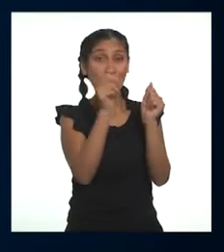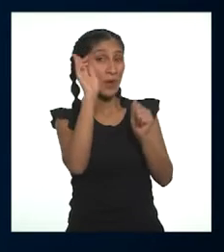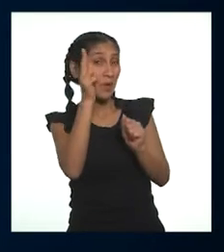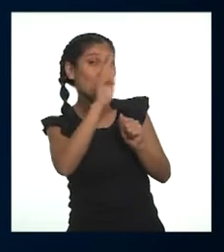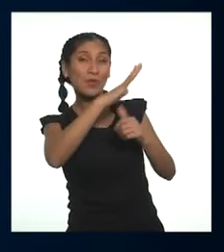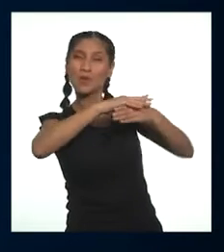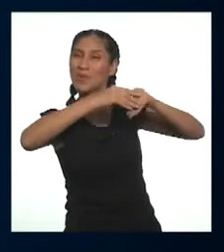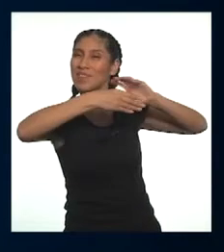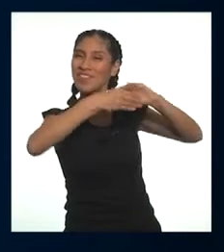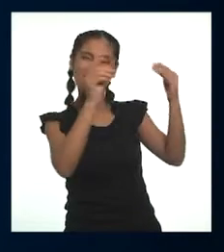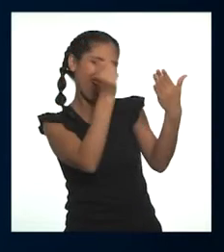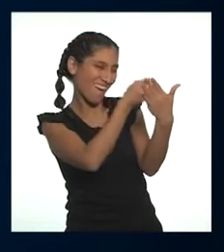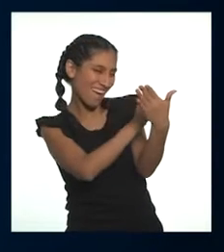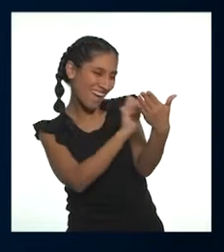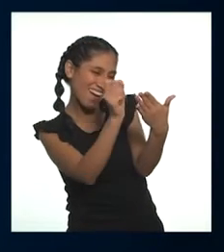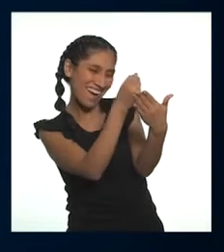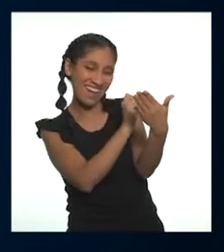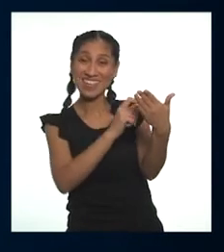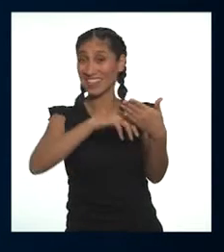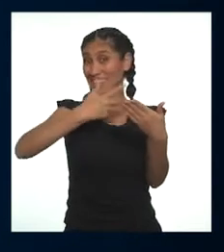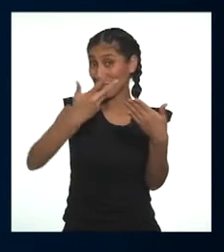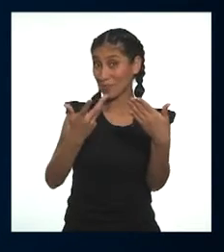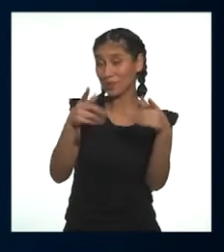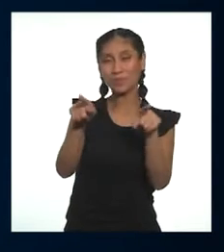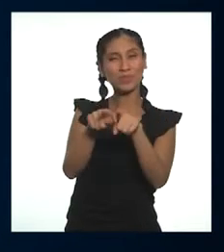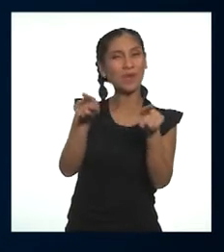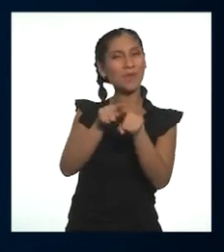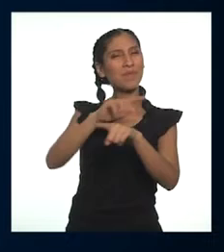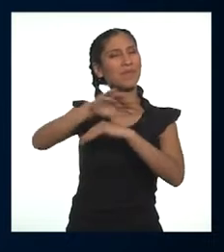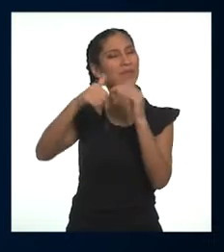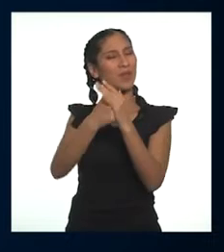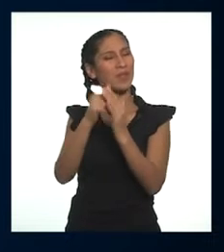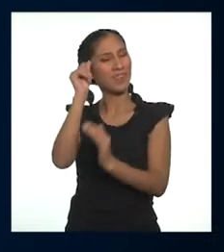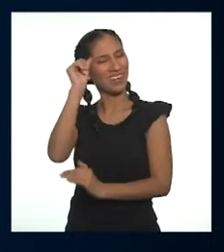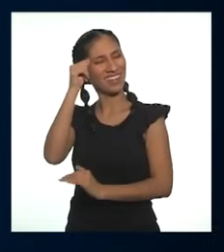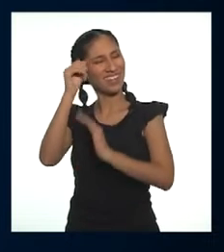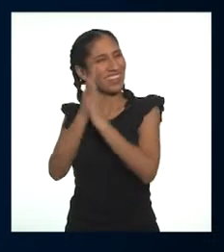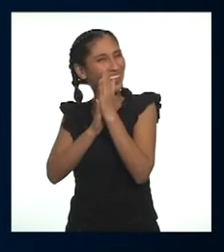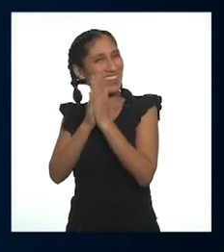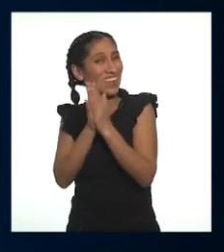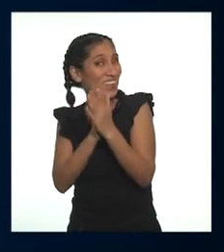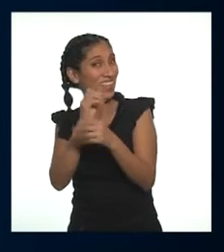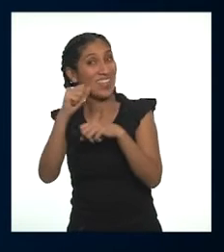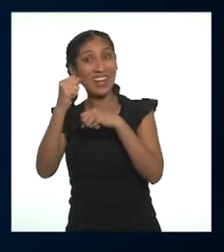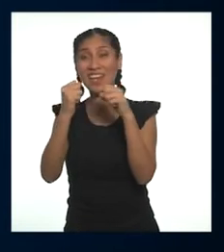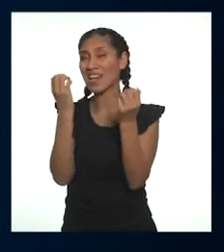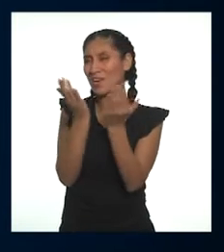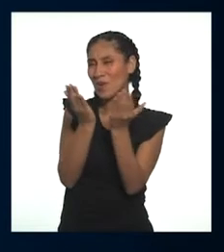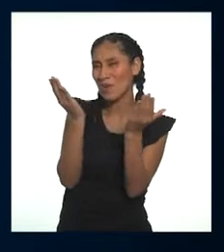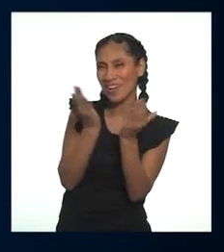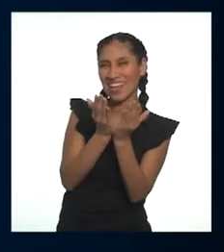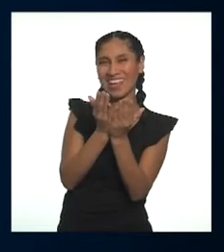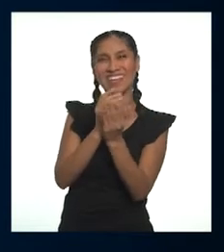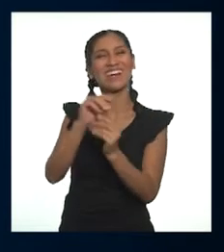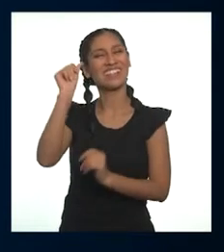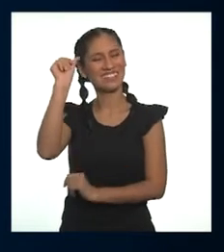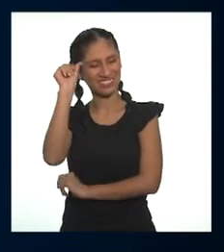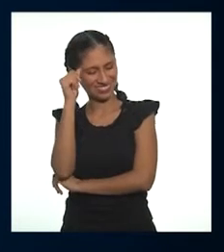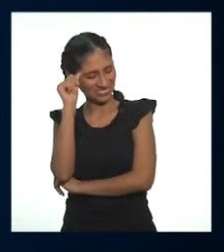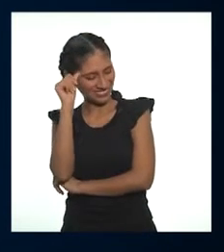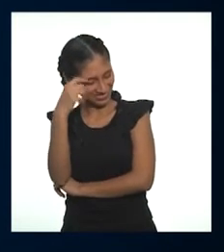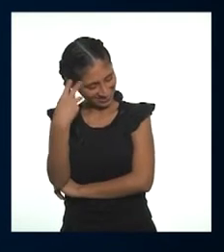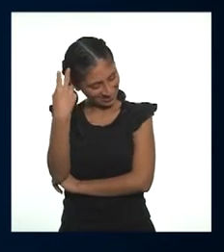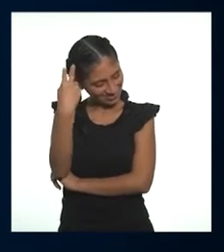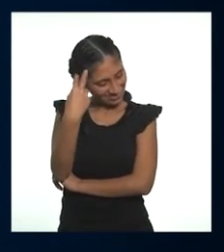junto a ellas y a ellos. De esta manera, estarán no solo reviviendo esos maravillosos momentos, sino también